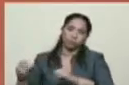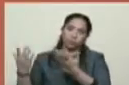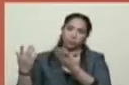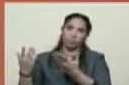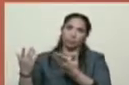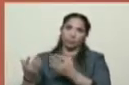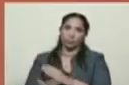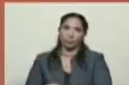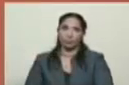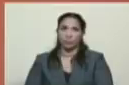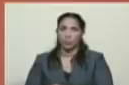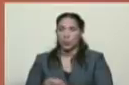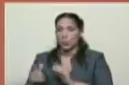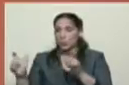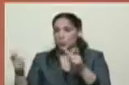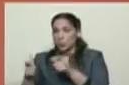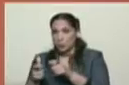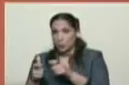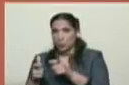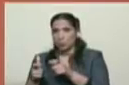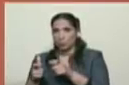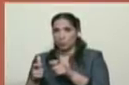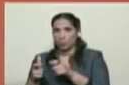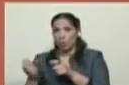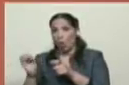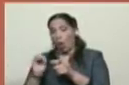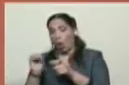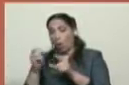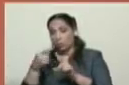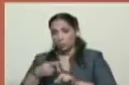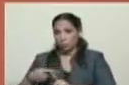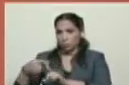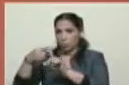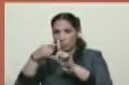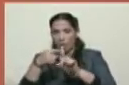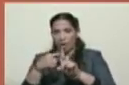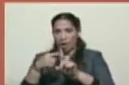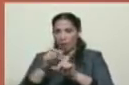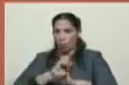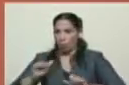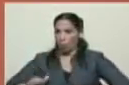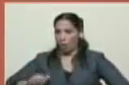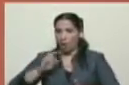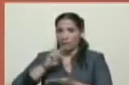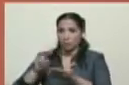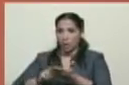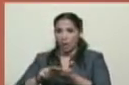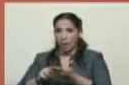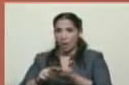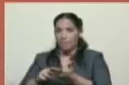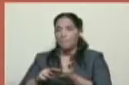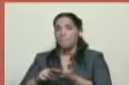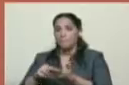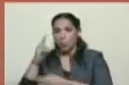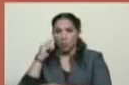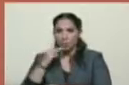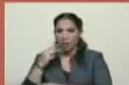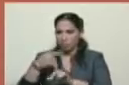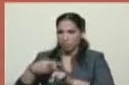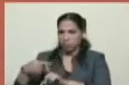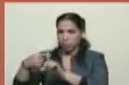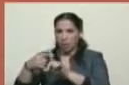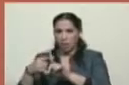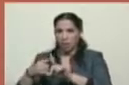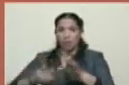reducir o sumar a los efectivos de la Guardia Nacional que se encontraban allí, se dirigieron en dos